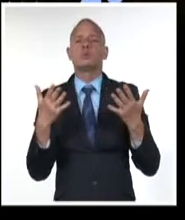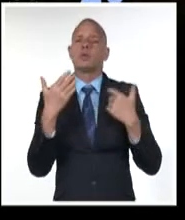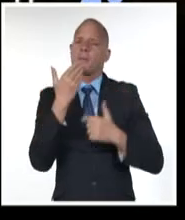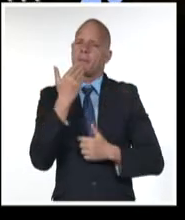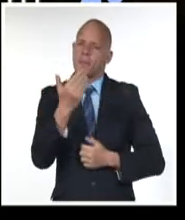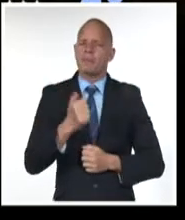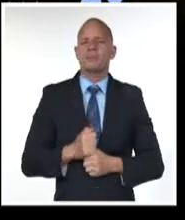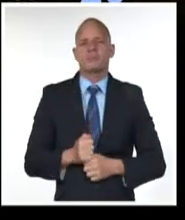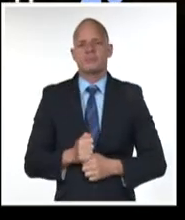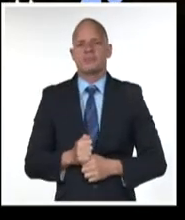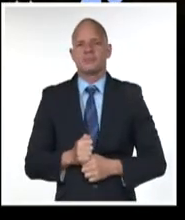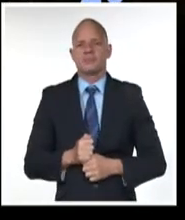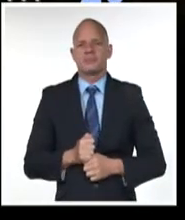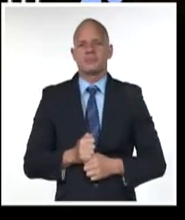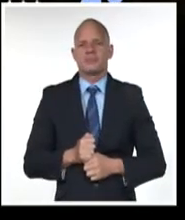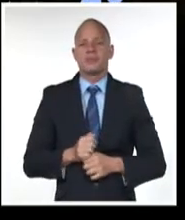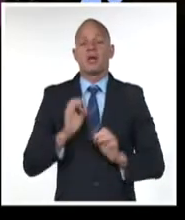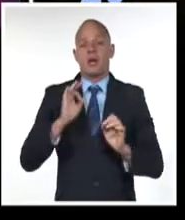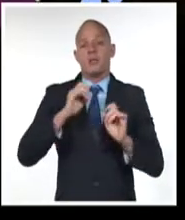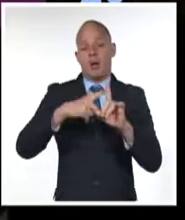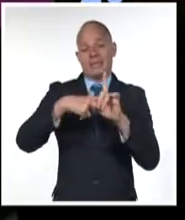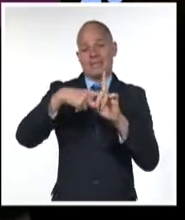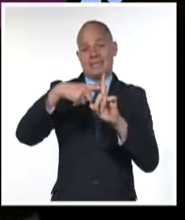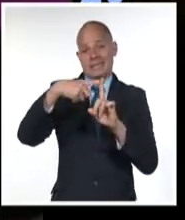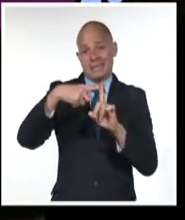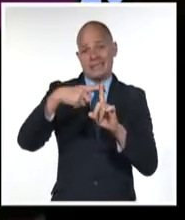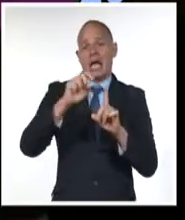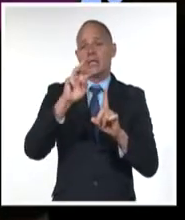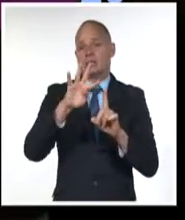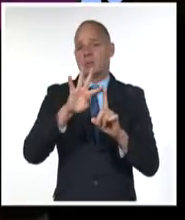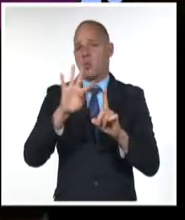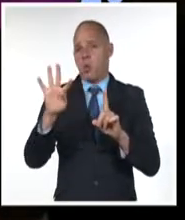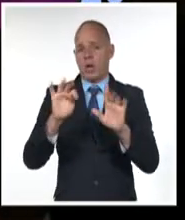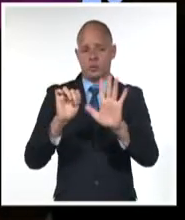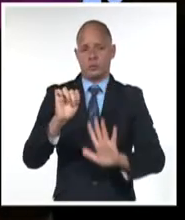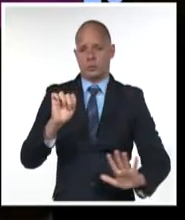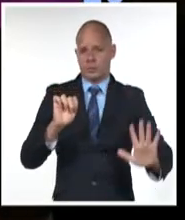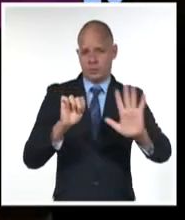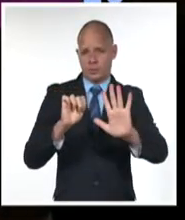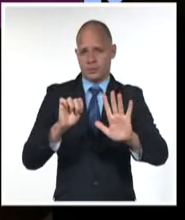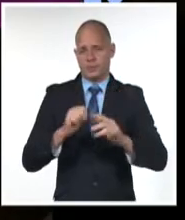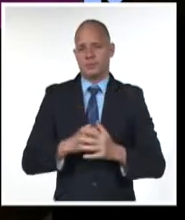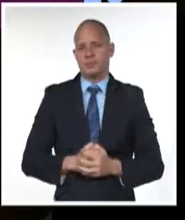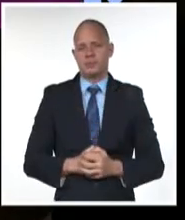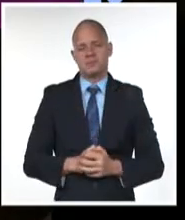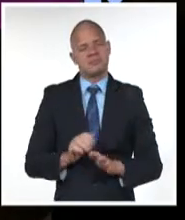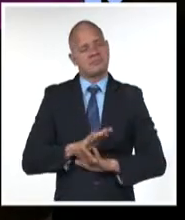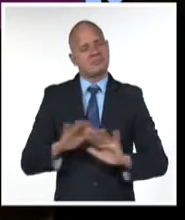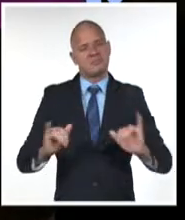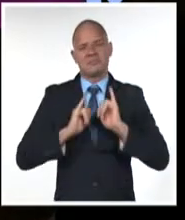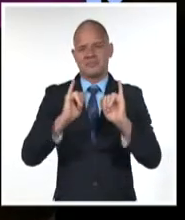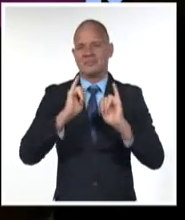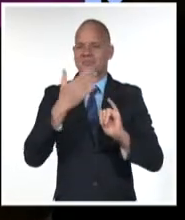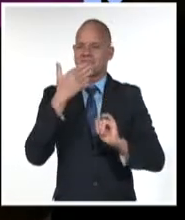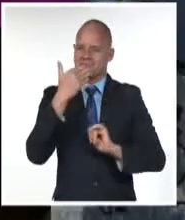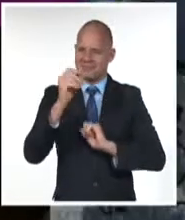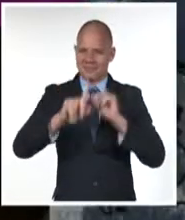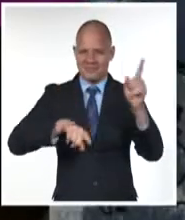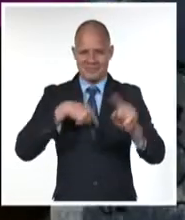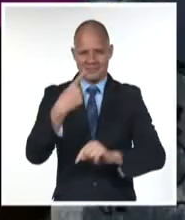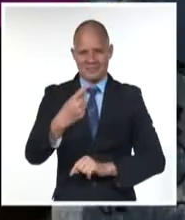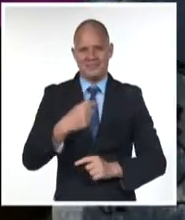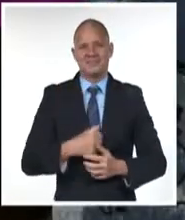en gran parte del país. Las máximas hasta 34 grados celsius en el oriente del país. Esto es todo en cuanto al tiempo. Que tengan un feliz día